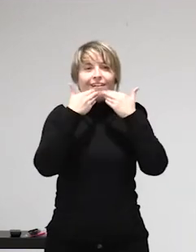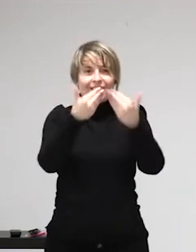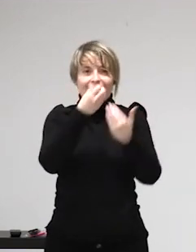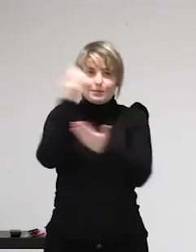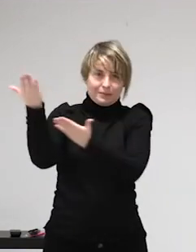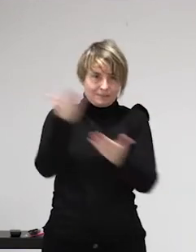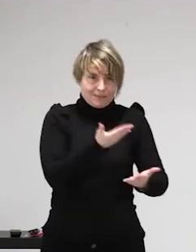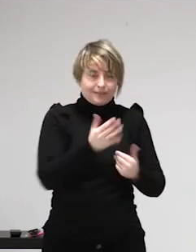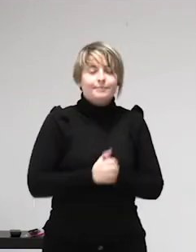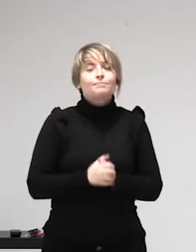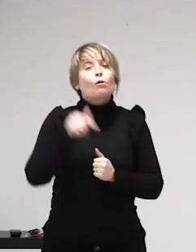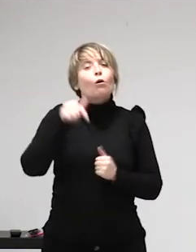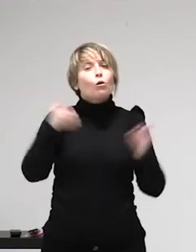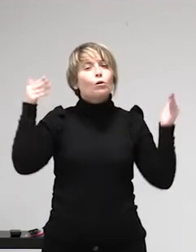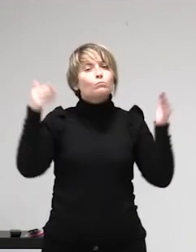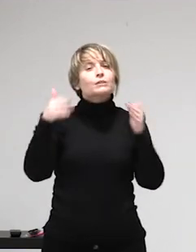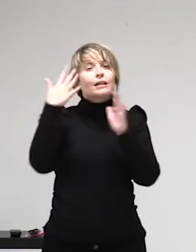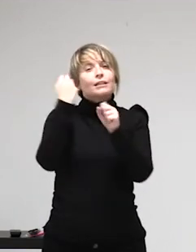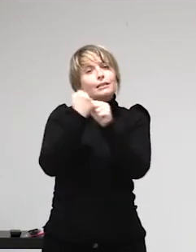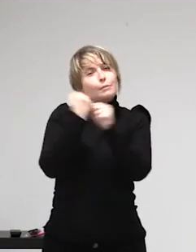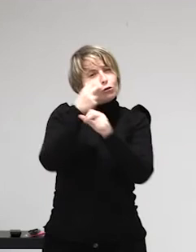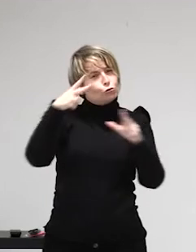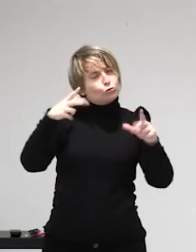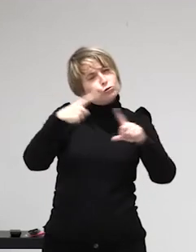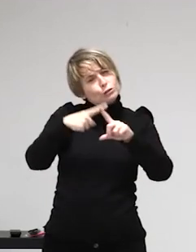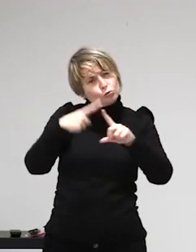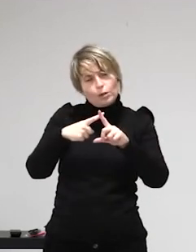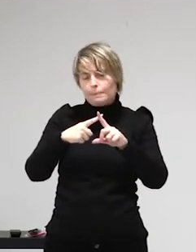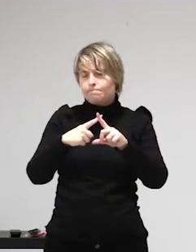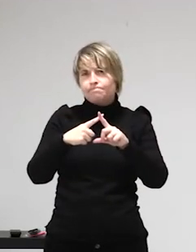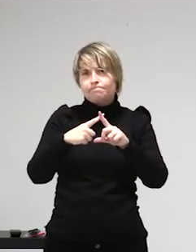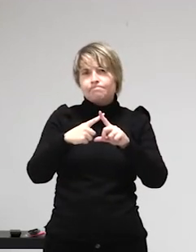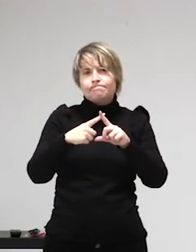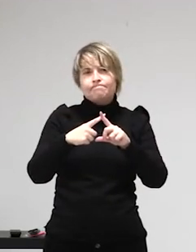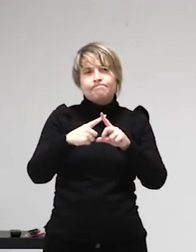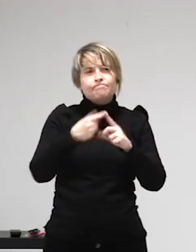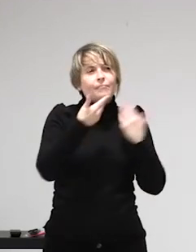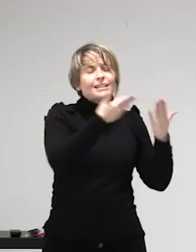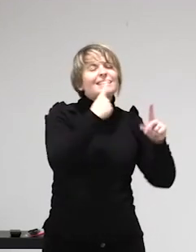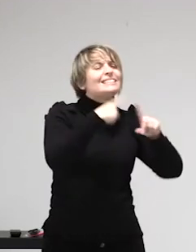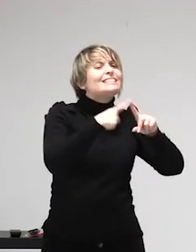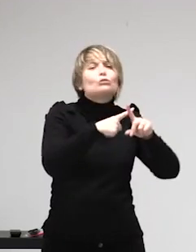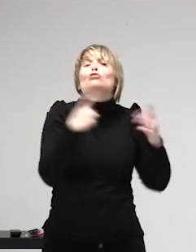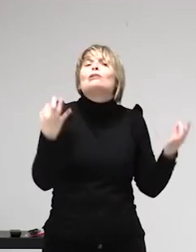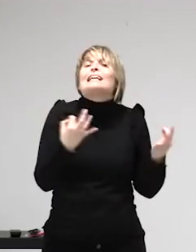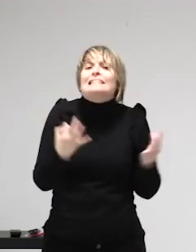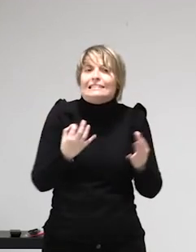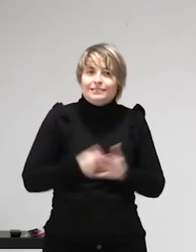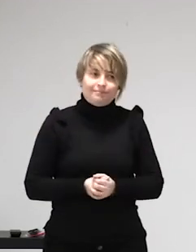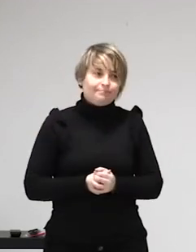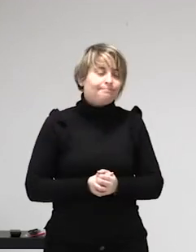psicopatologización y estigma. Esto es lo que señalan en la web donde nos invitan, por cierto, a combatir ese estigma